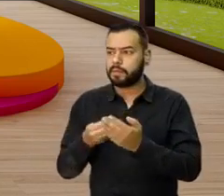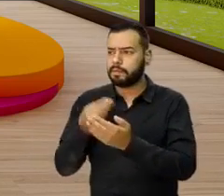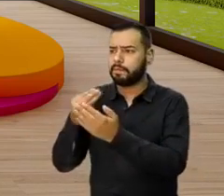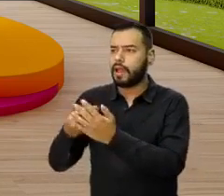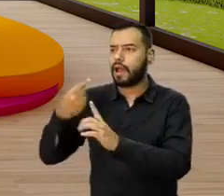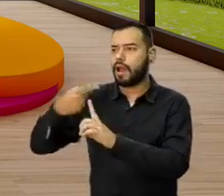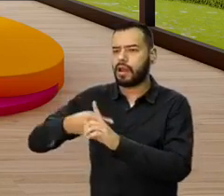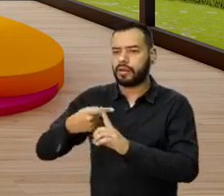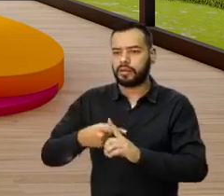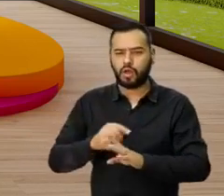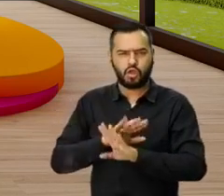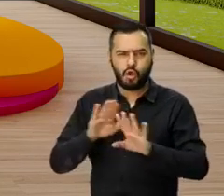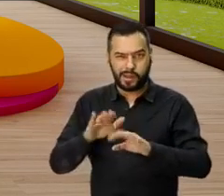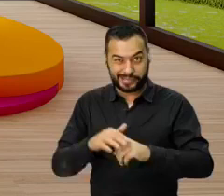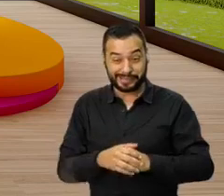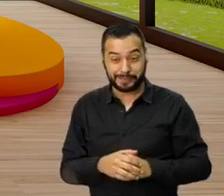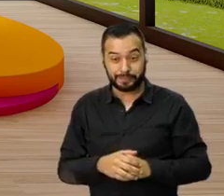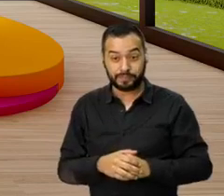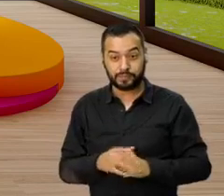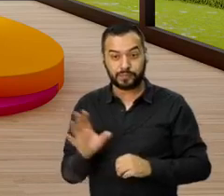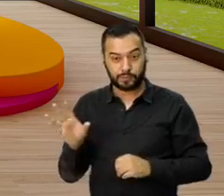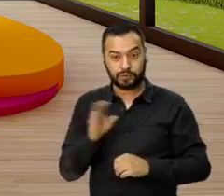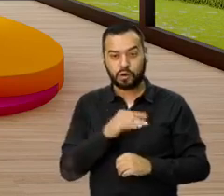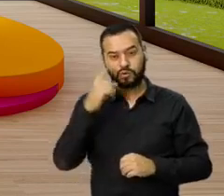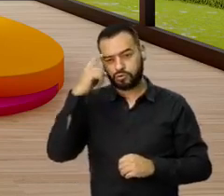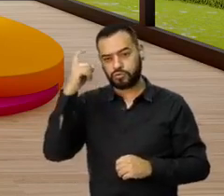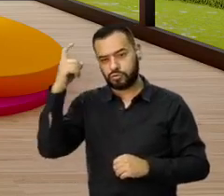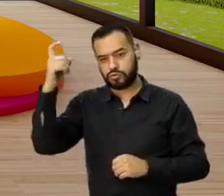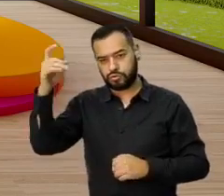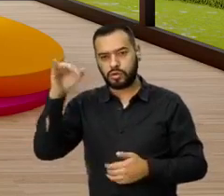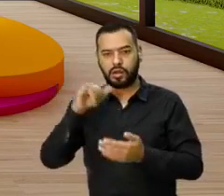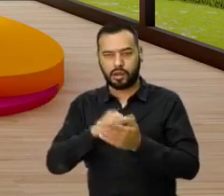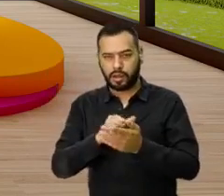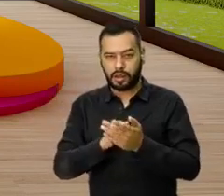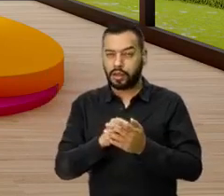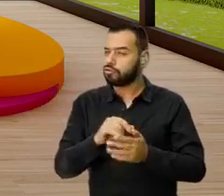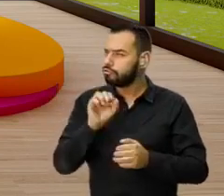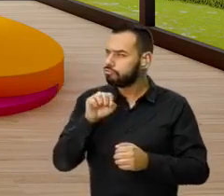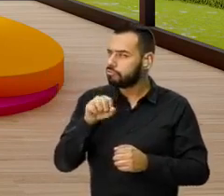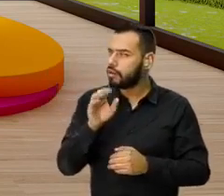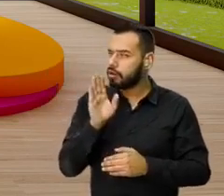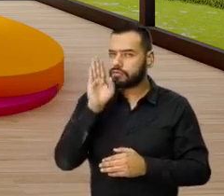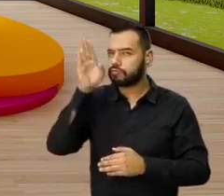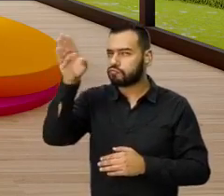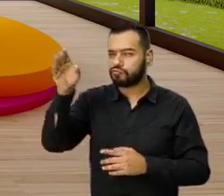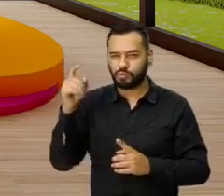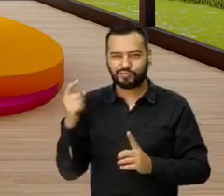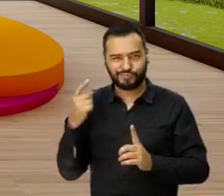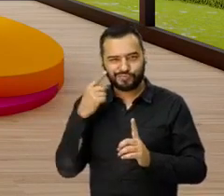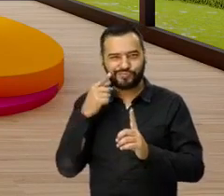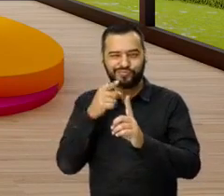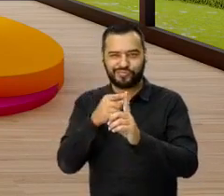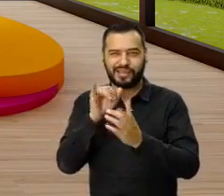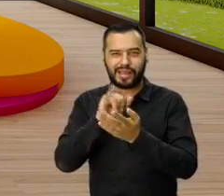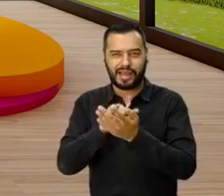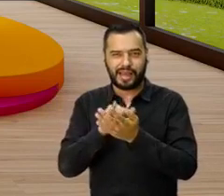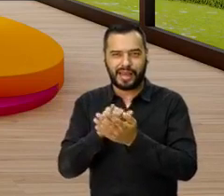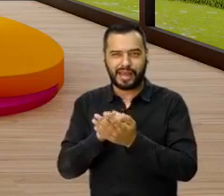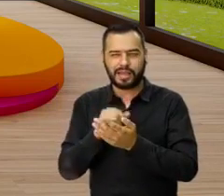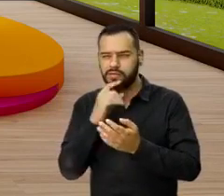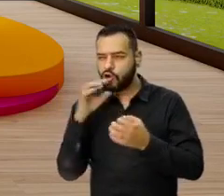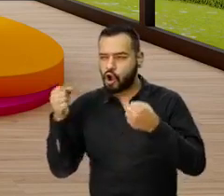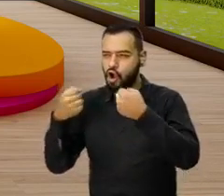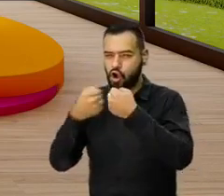pagar arriendo. Yo creo que todos, todos soñamos con eso. Y bueno, yo sé que para allá vamos, por supuesto, de la mano de estas